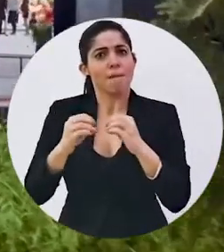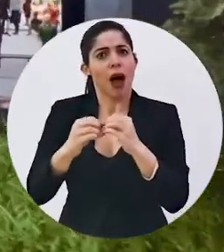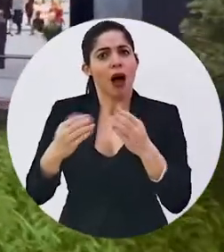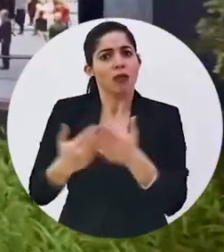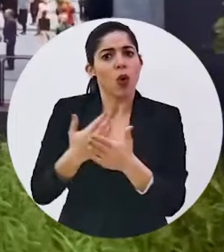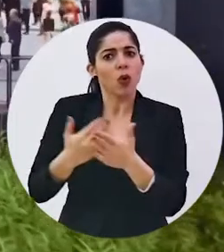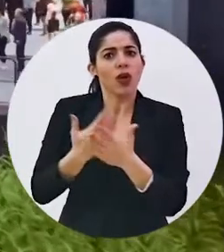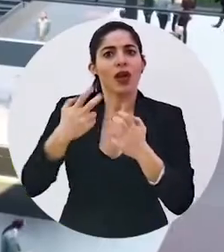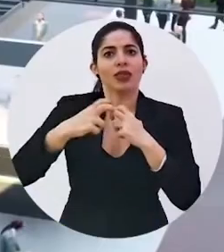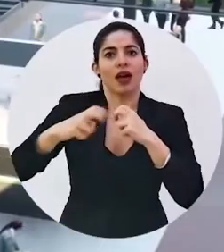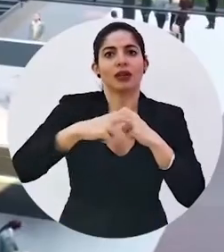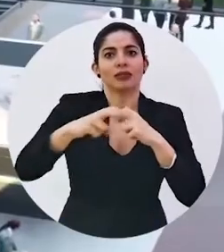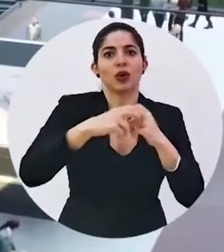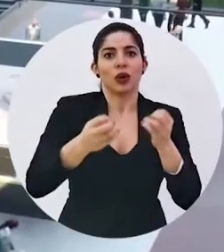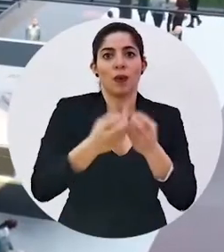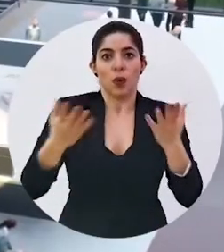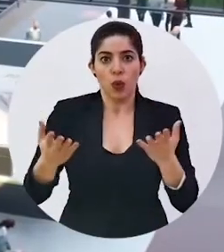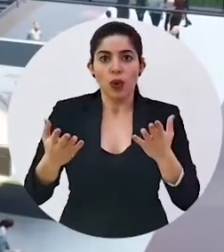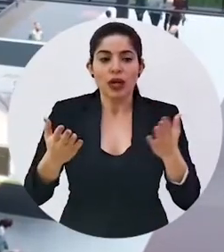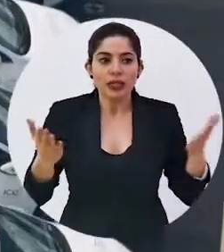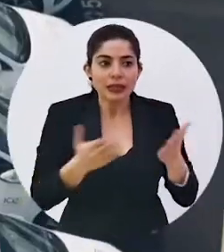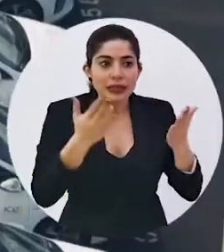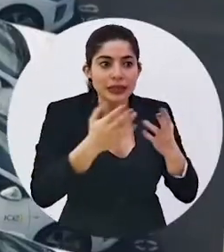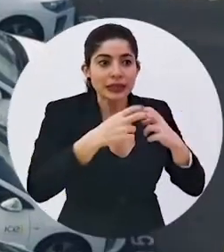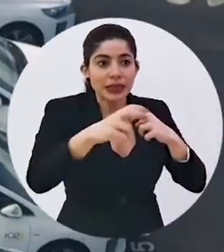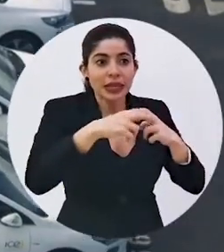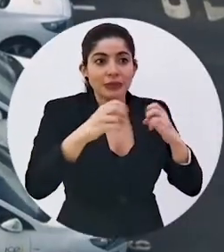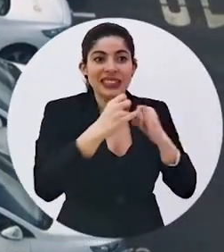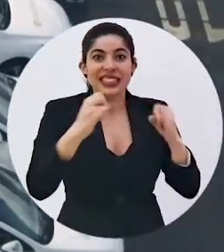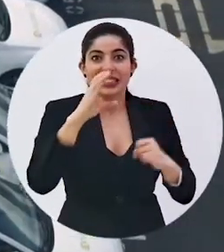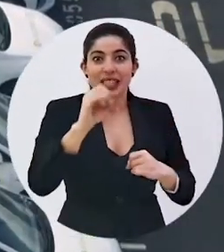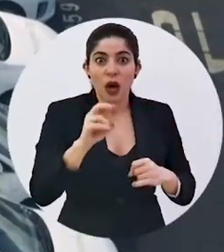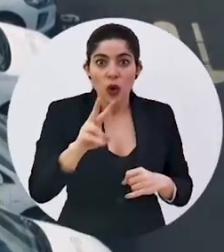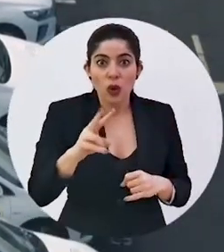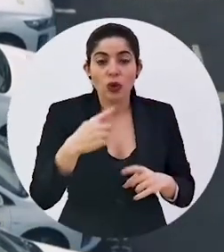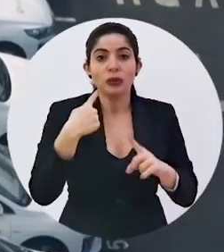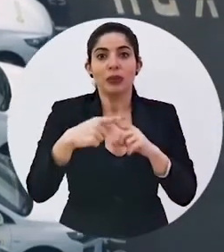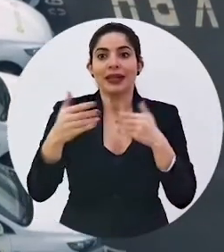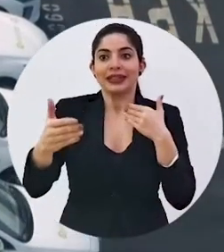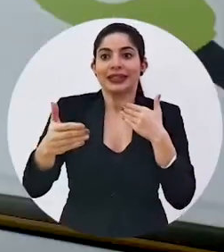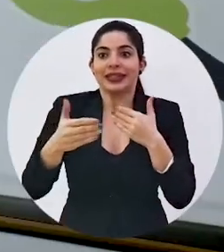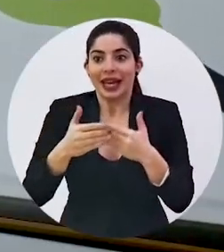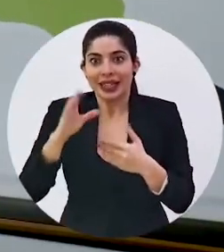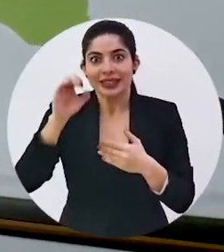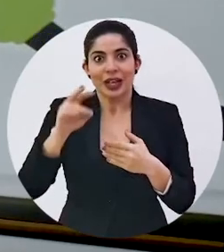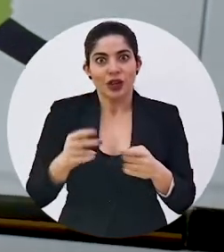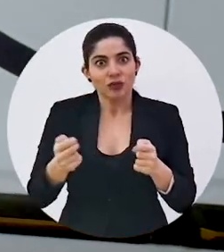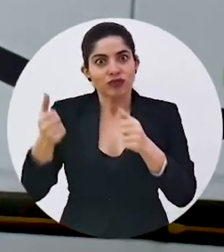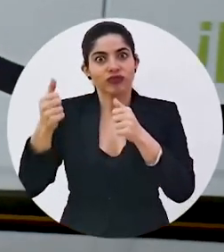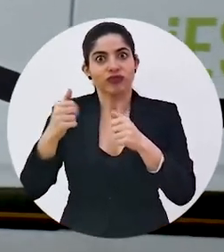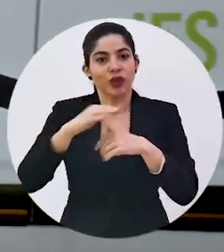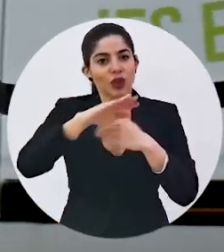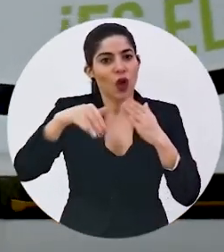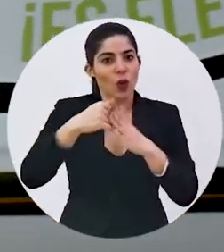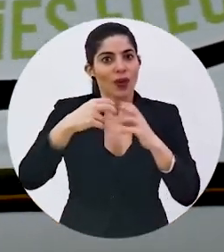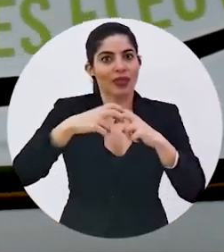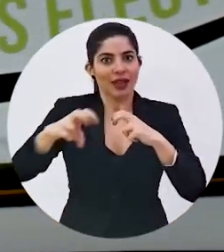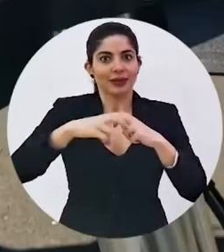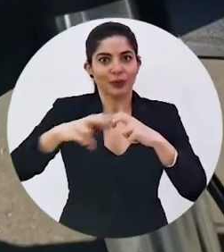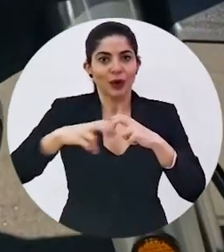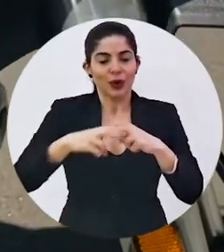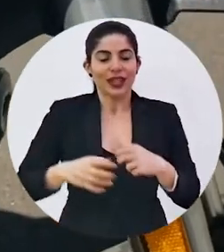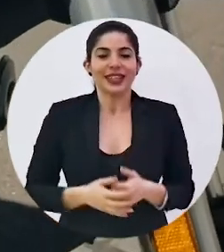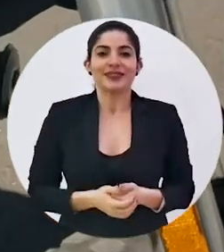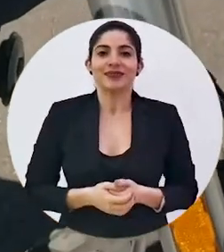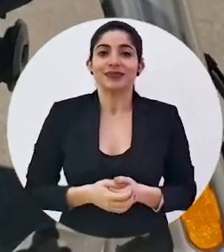y modernizar nuestro transporte público, promover la movilidad cero emisiones y acercarnos a la descarbonización de nuestro